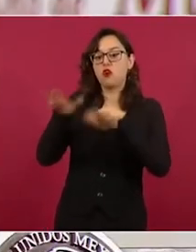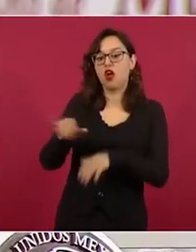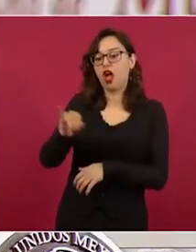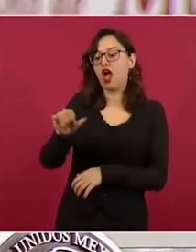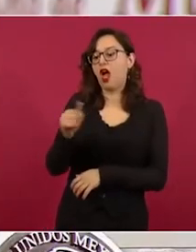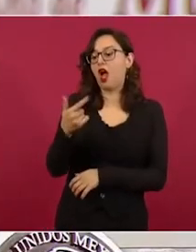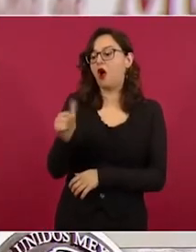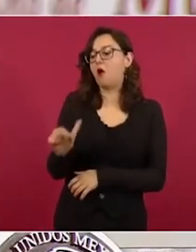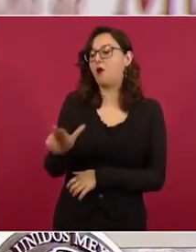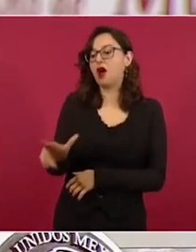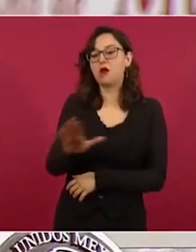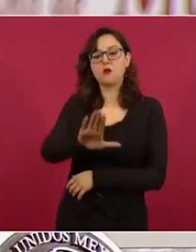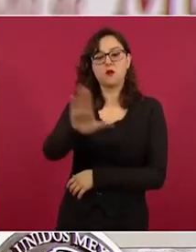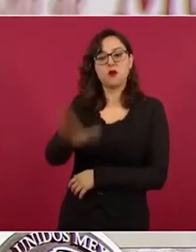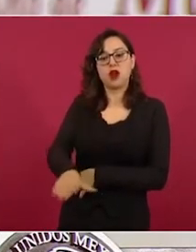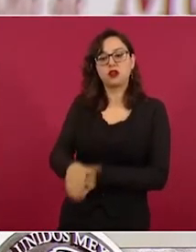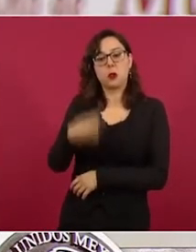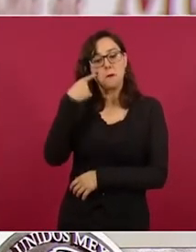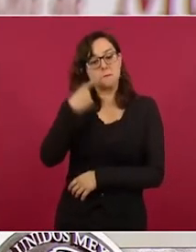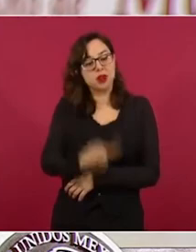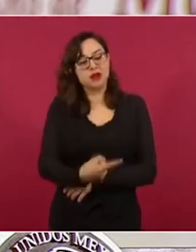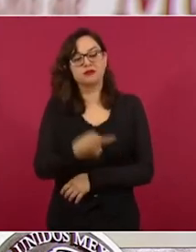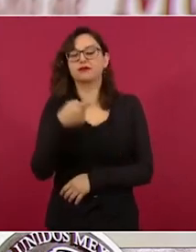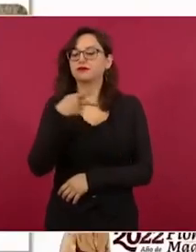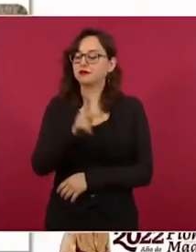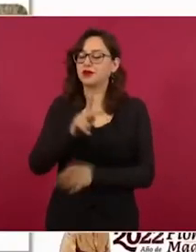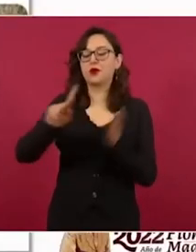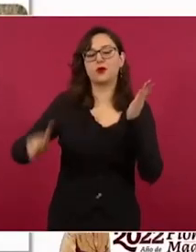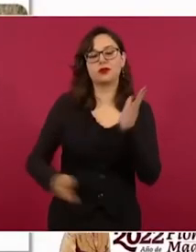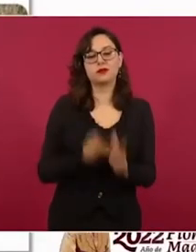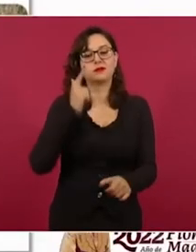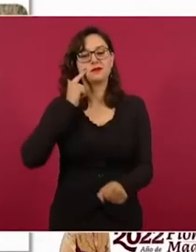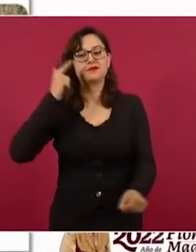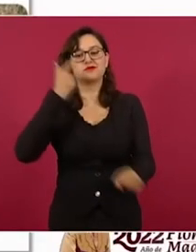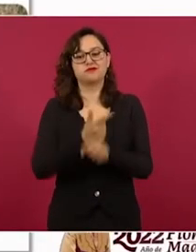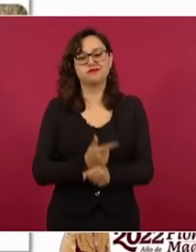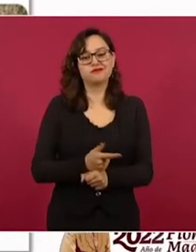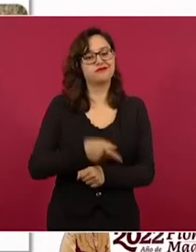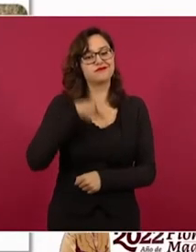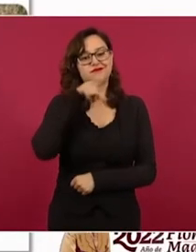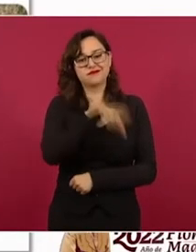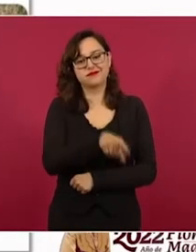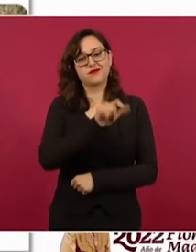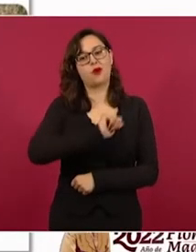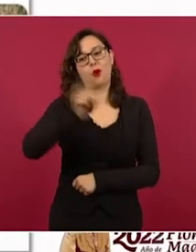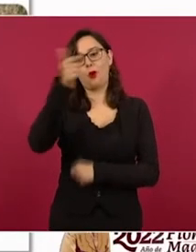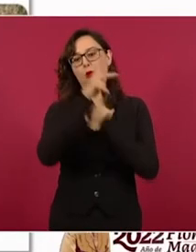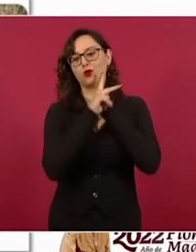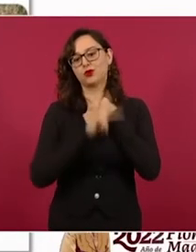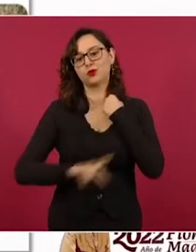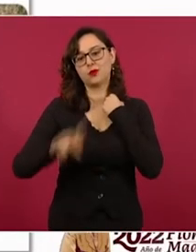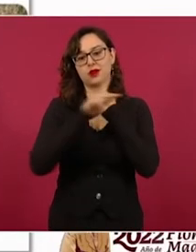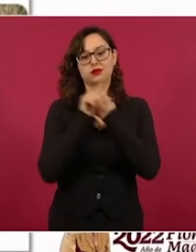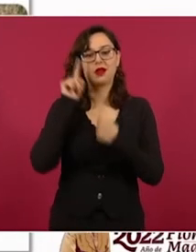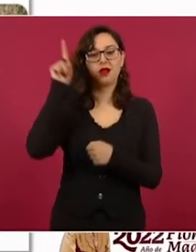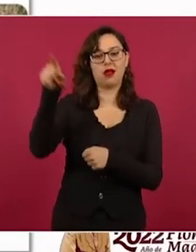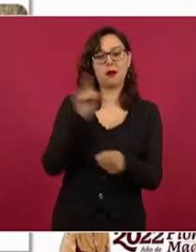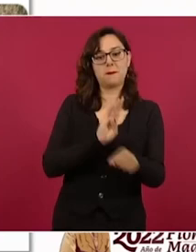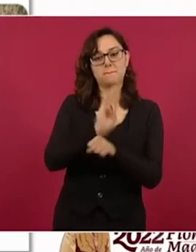fotos corresponden a otro país en este caso a una carretera en Brasil